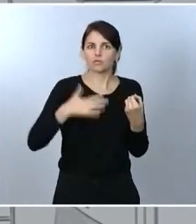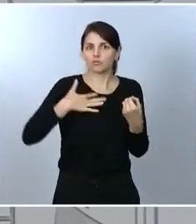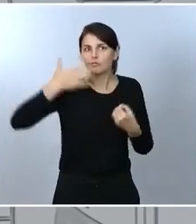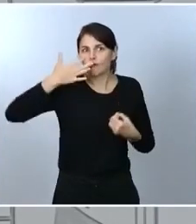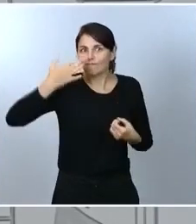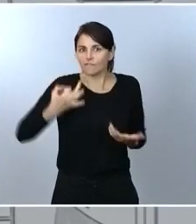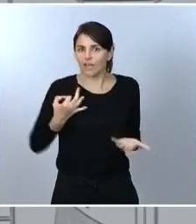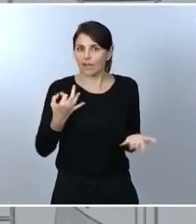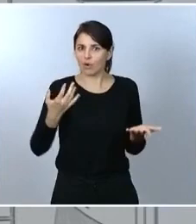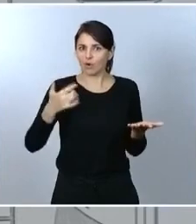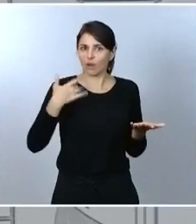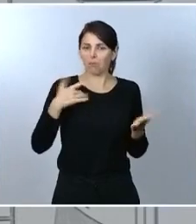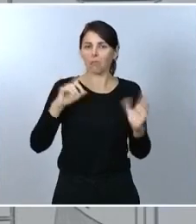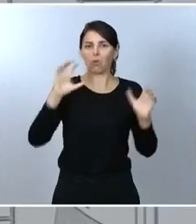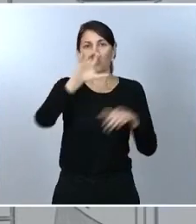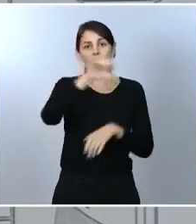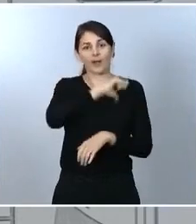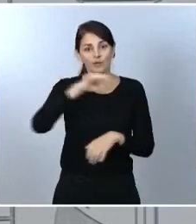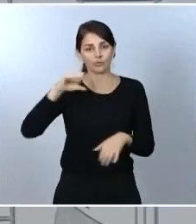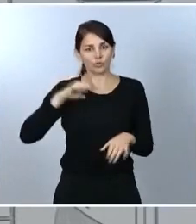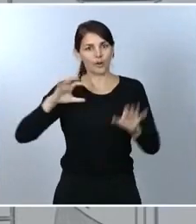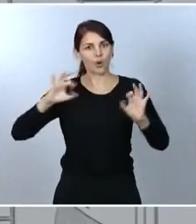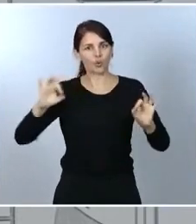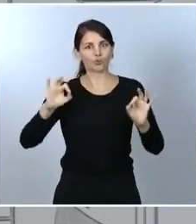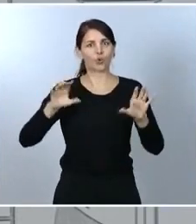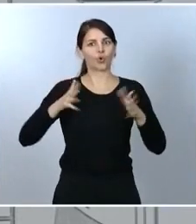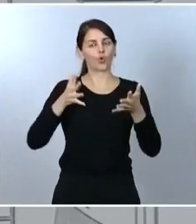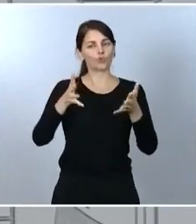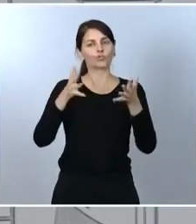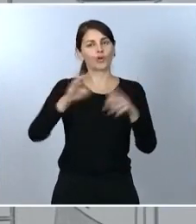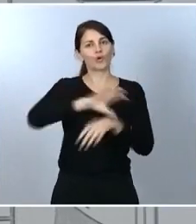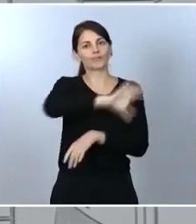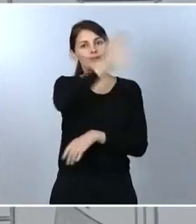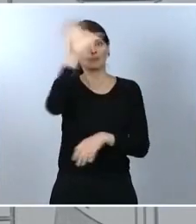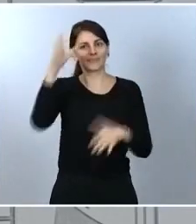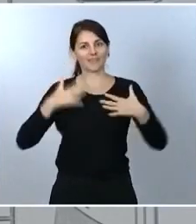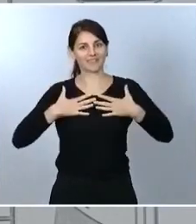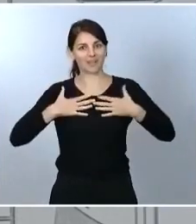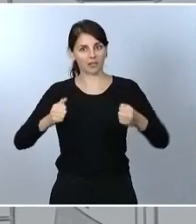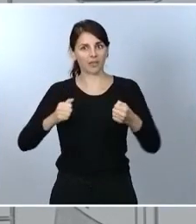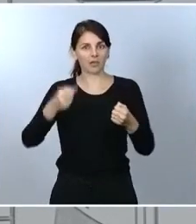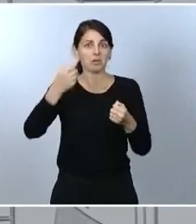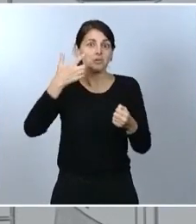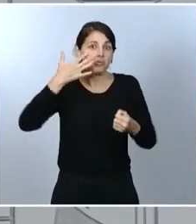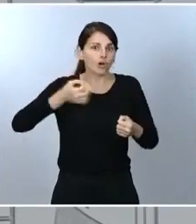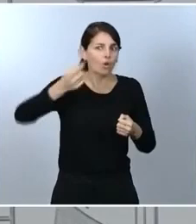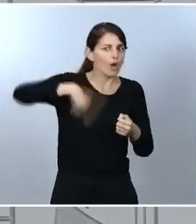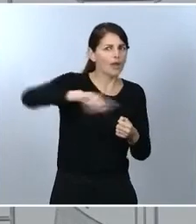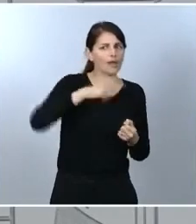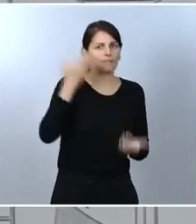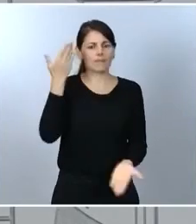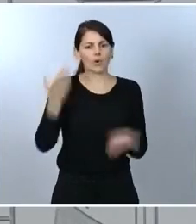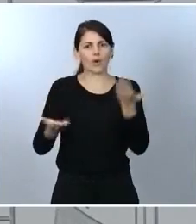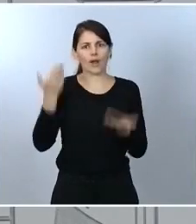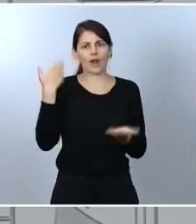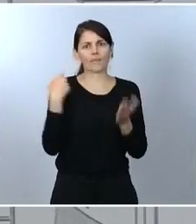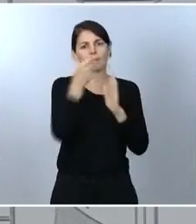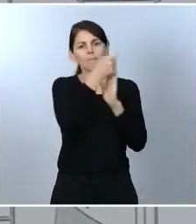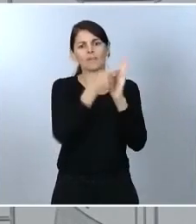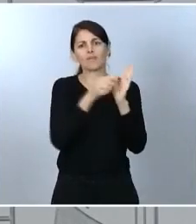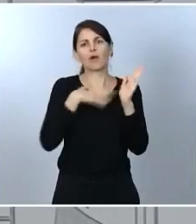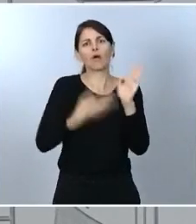acordarán, junto con el Ministerio de Sanidad, mayores medidas o medidas de relajamiento en función de la buena o mala